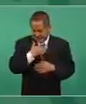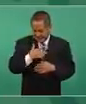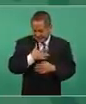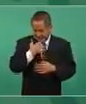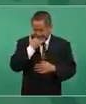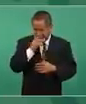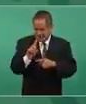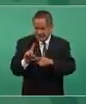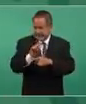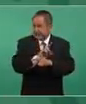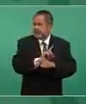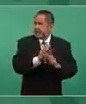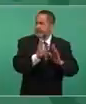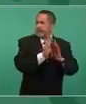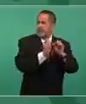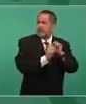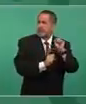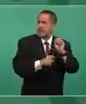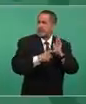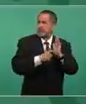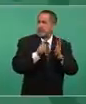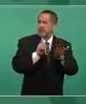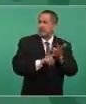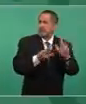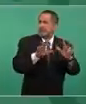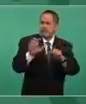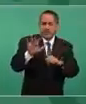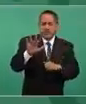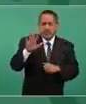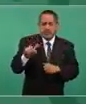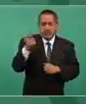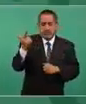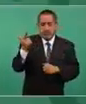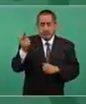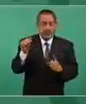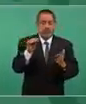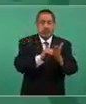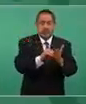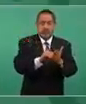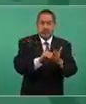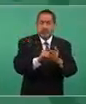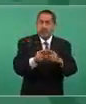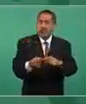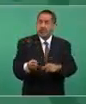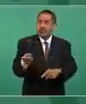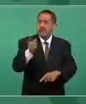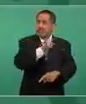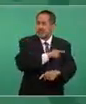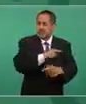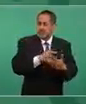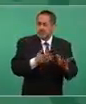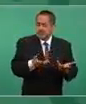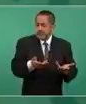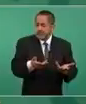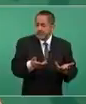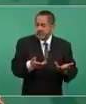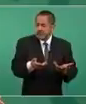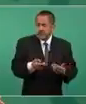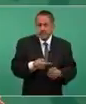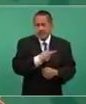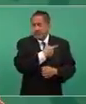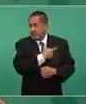desde la Constitución de 1857 y ya